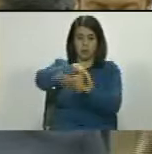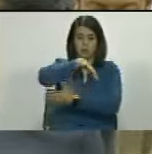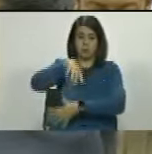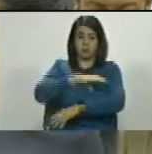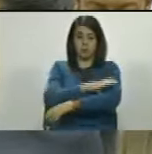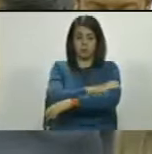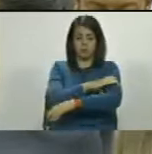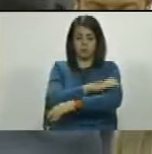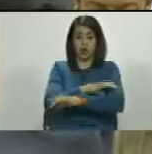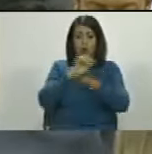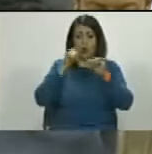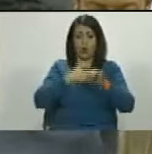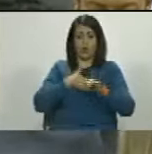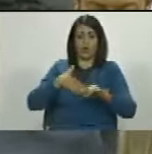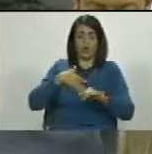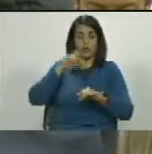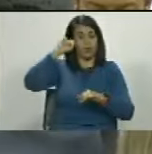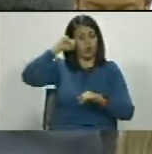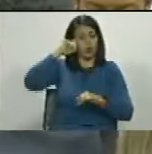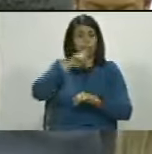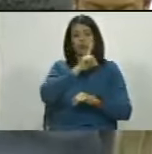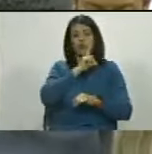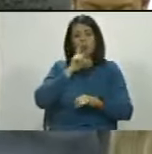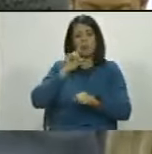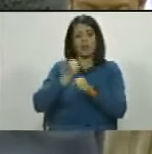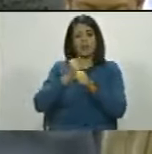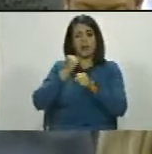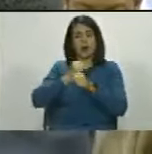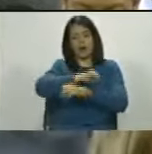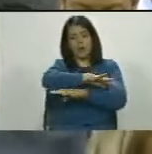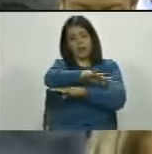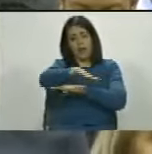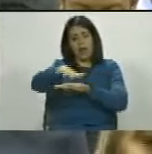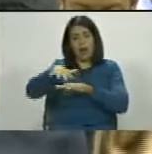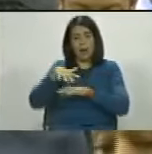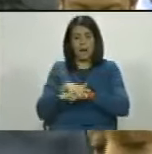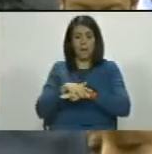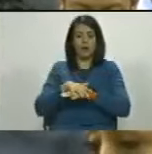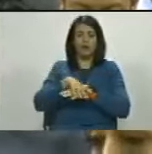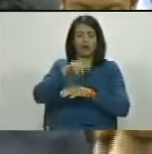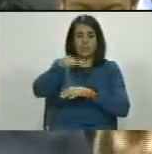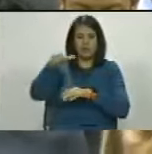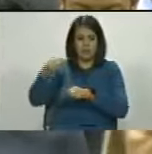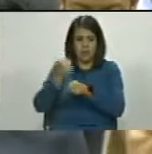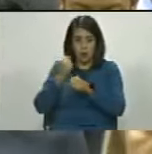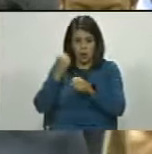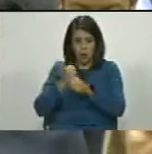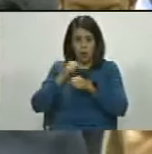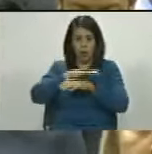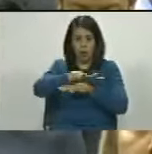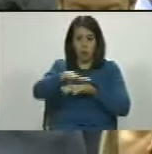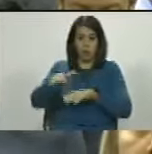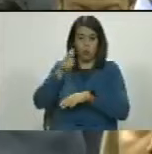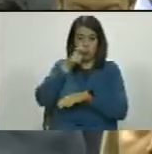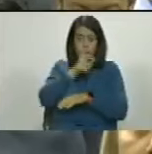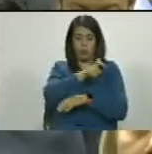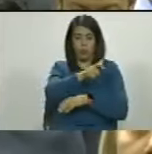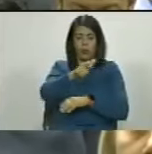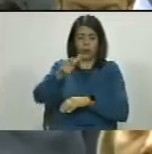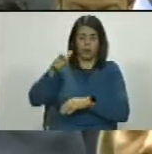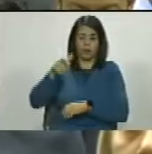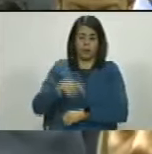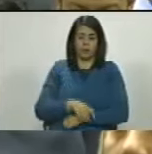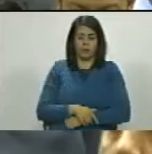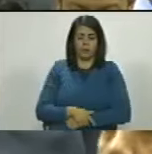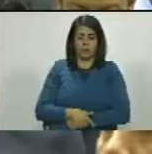recordar en nombre de los campesinos, campesinas, de los llaneros, de las llaneras, de los pueblos